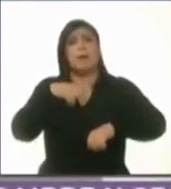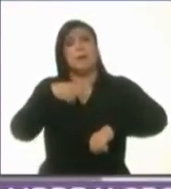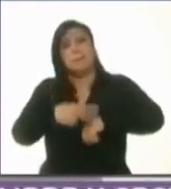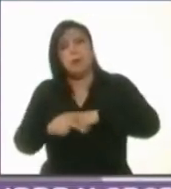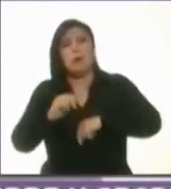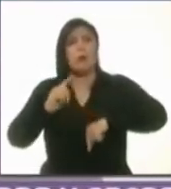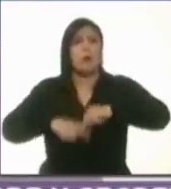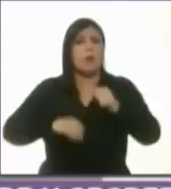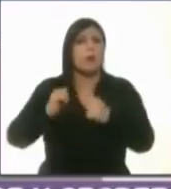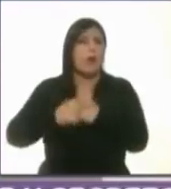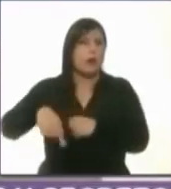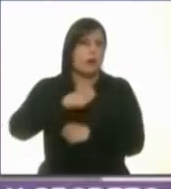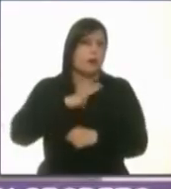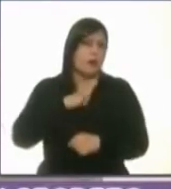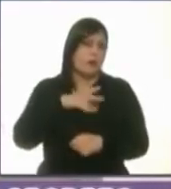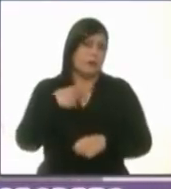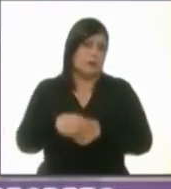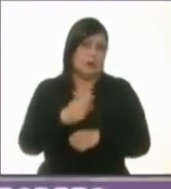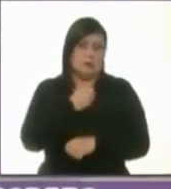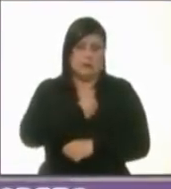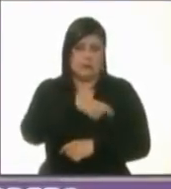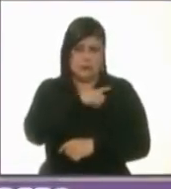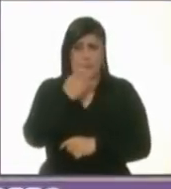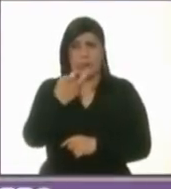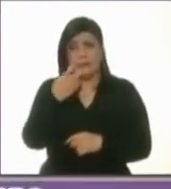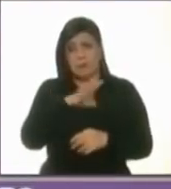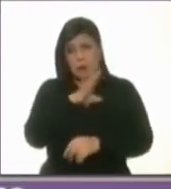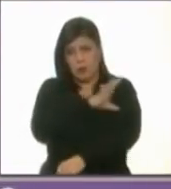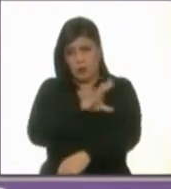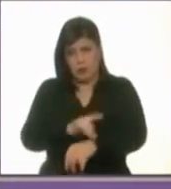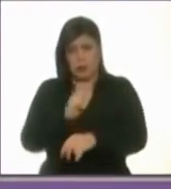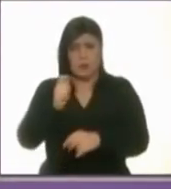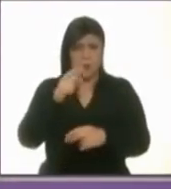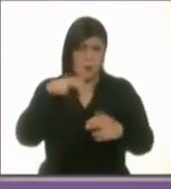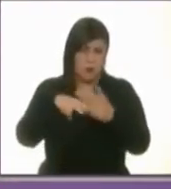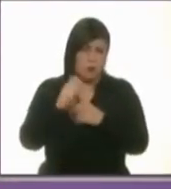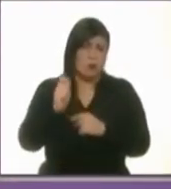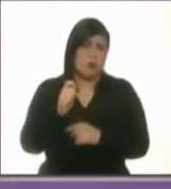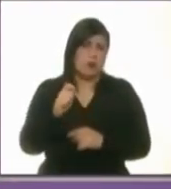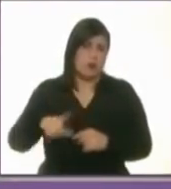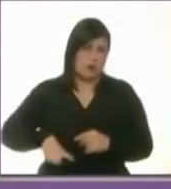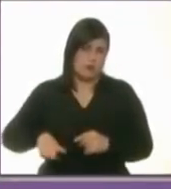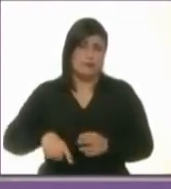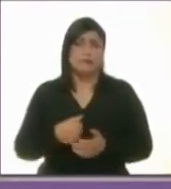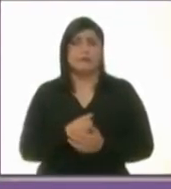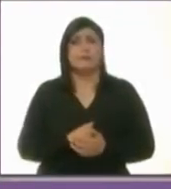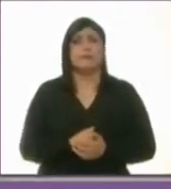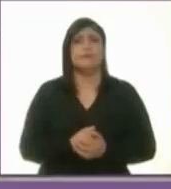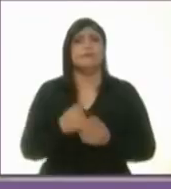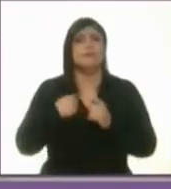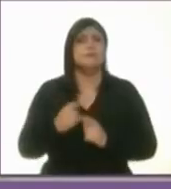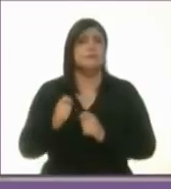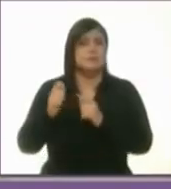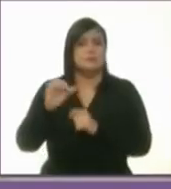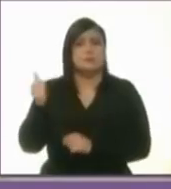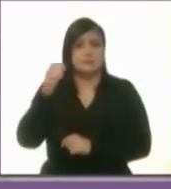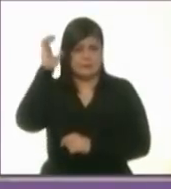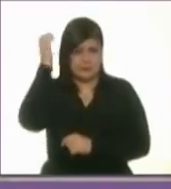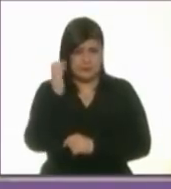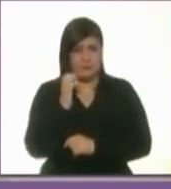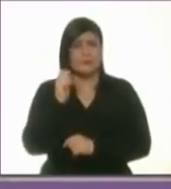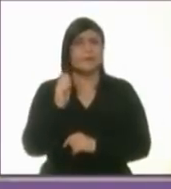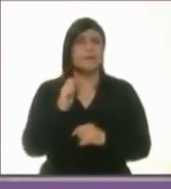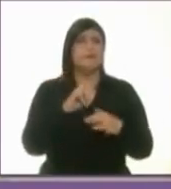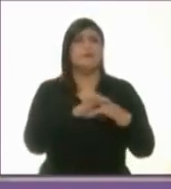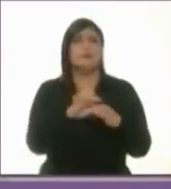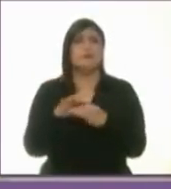es un gobierno transparente. Gracias. Muchísimas gracias candidata Mariana Boy. Le cedo el uso de la voz a Claudia Sheinbaum donde juntos